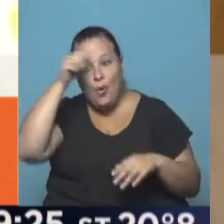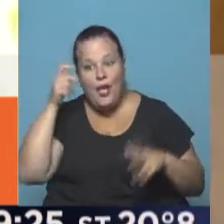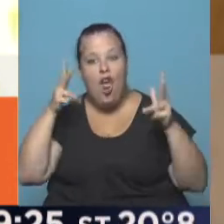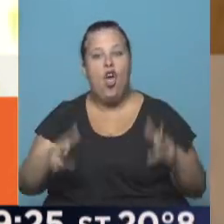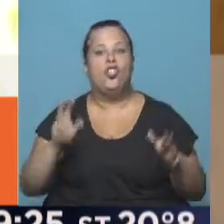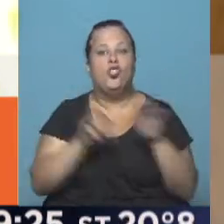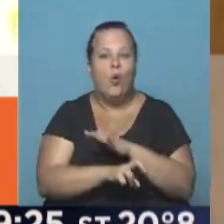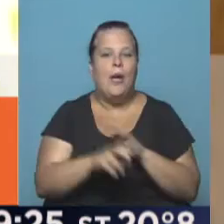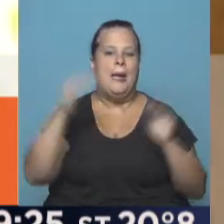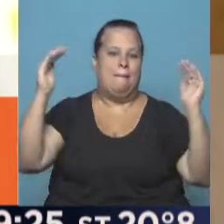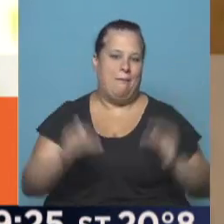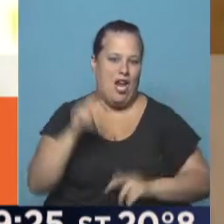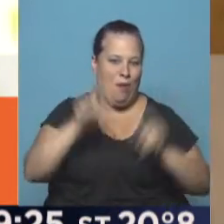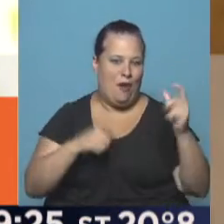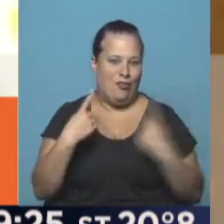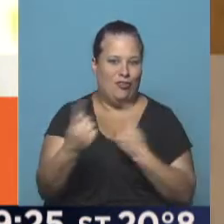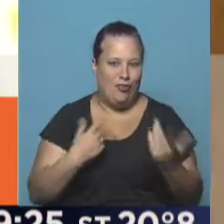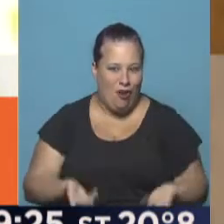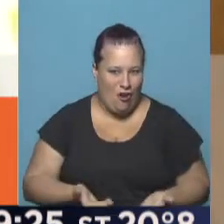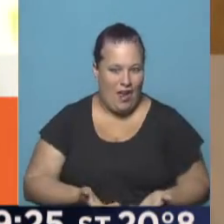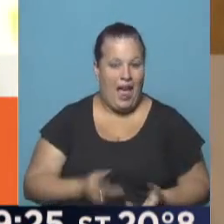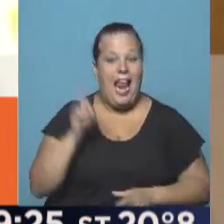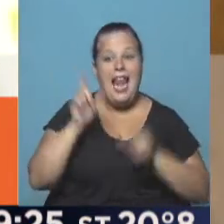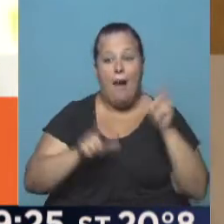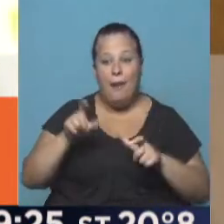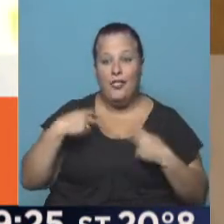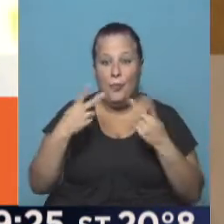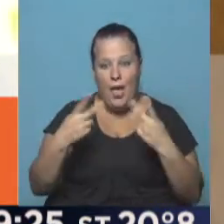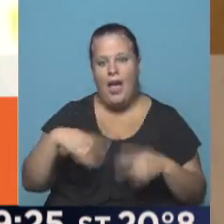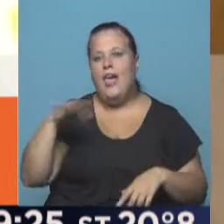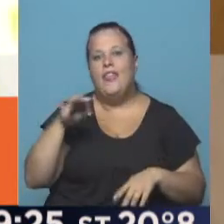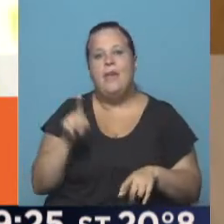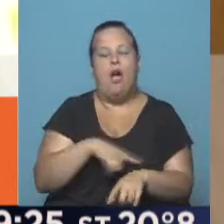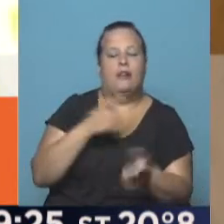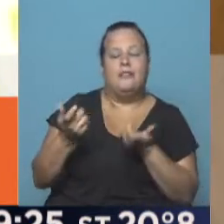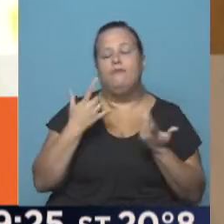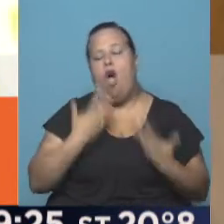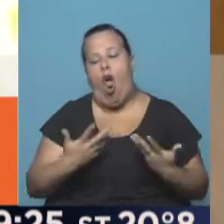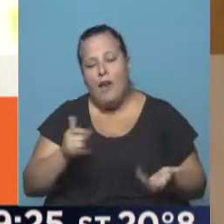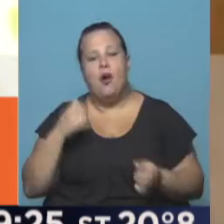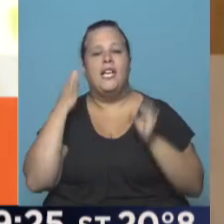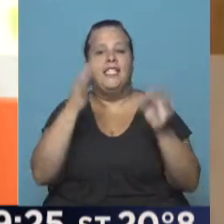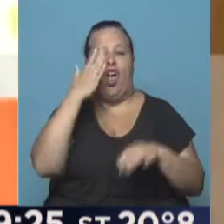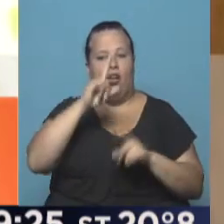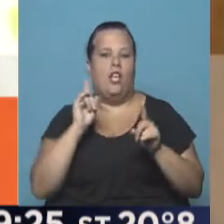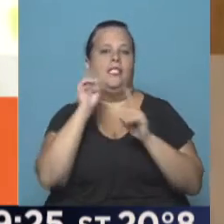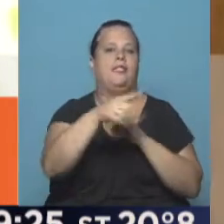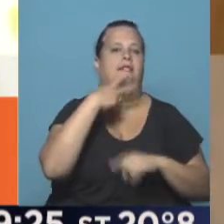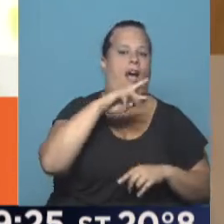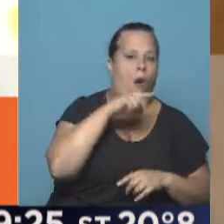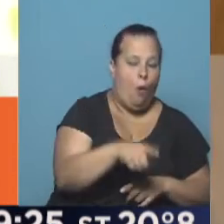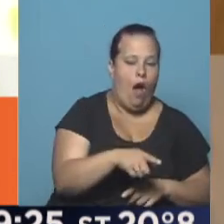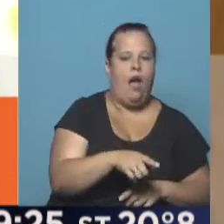el corte del subte, que es cuando menos gente viaja. Los vecinos, los pasajeros, tienen que acomodarse un incordio, porque en vez de llegar a Constitución, llegaba a San Juan. San